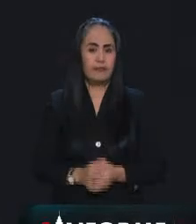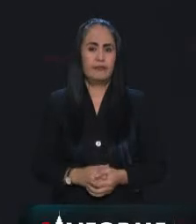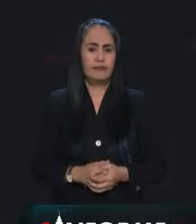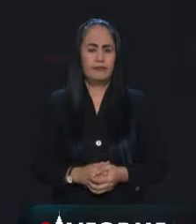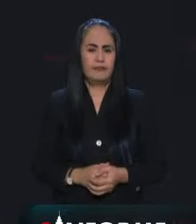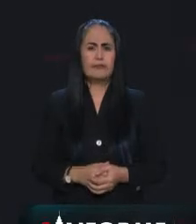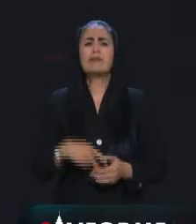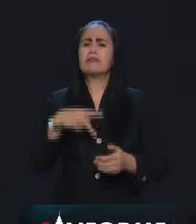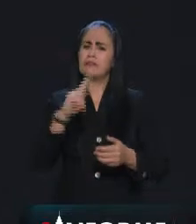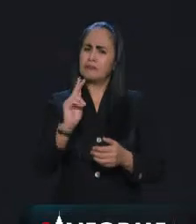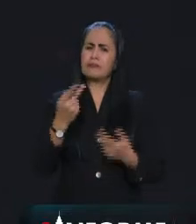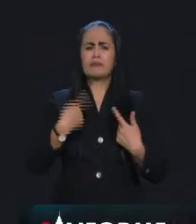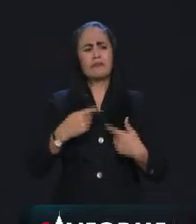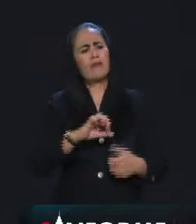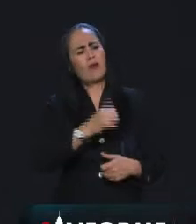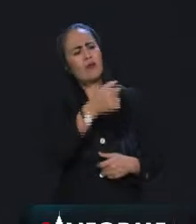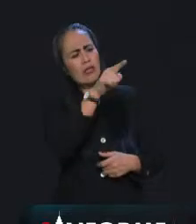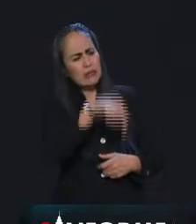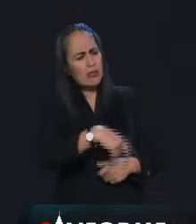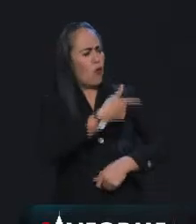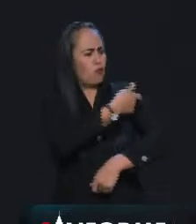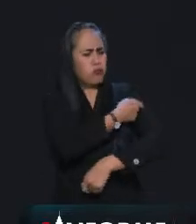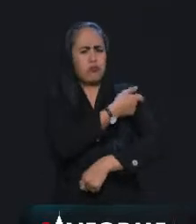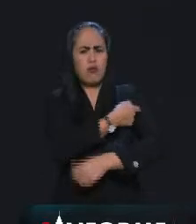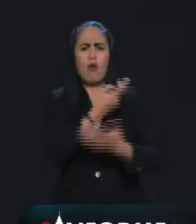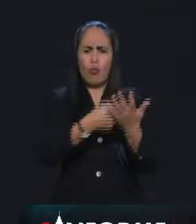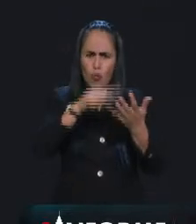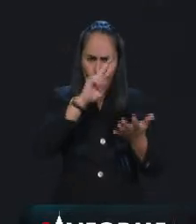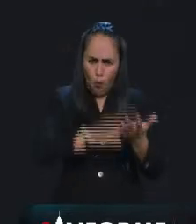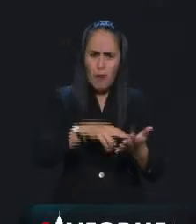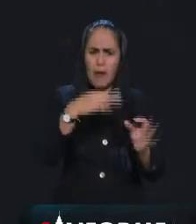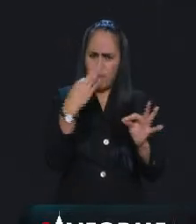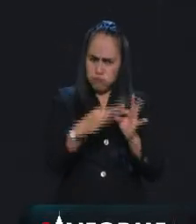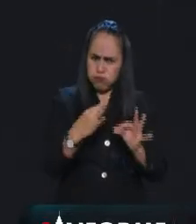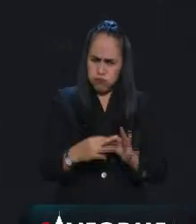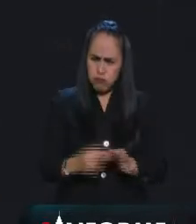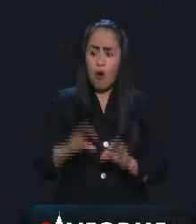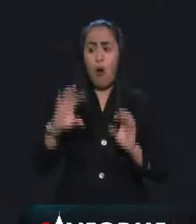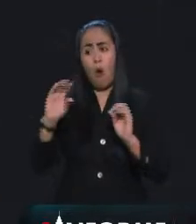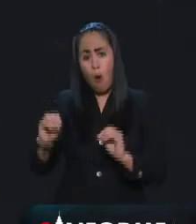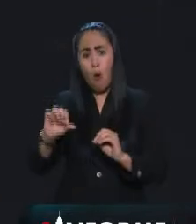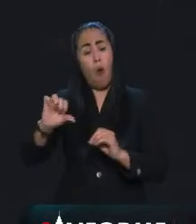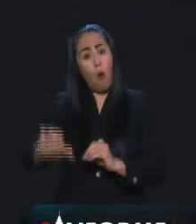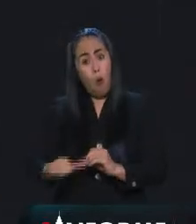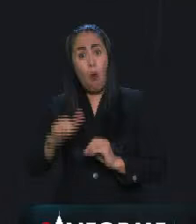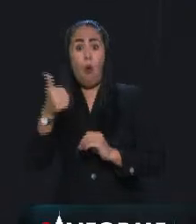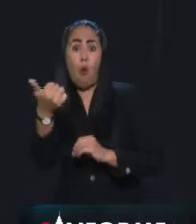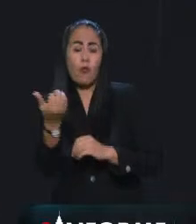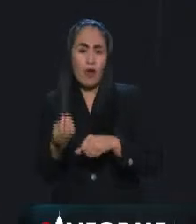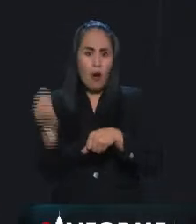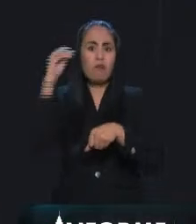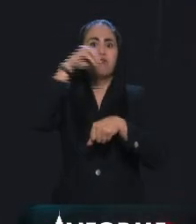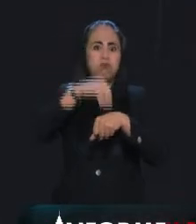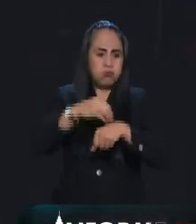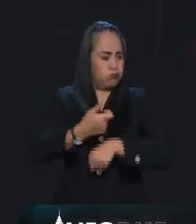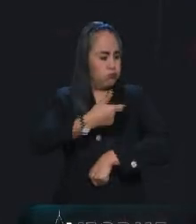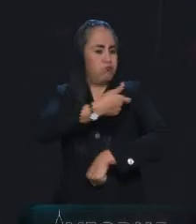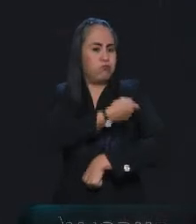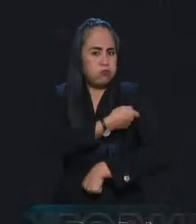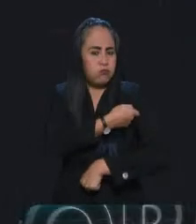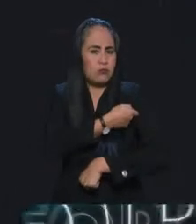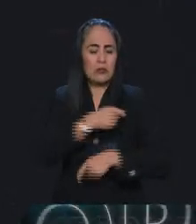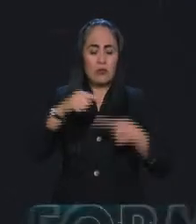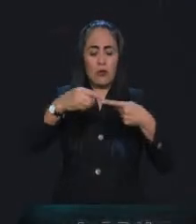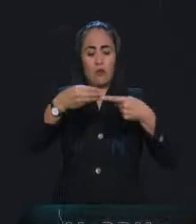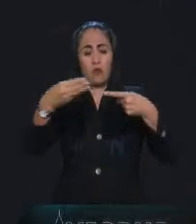tienen esquemas completos de vacunación y hay personas que tienen incluso ya refuerzos. Entonces esto hace que la variante Omicron